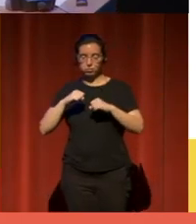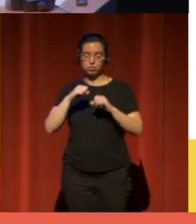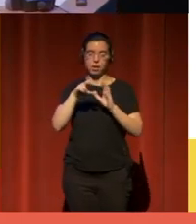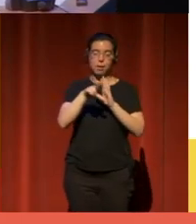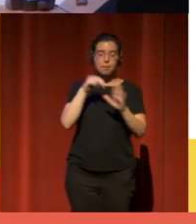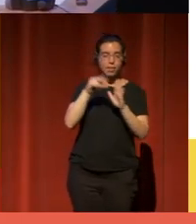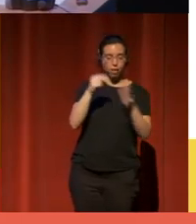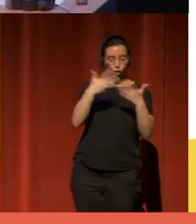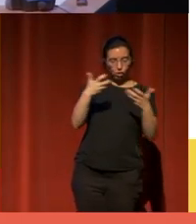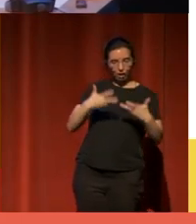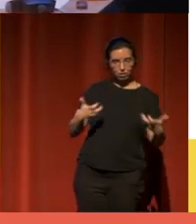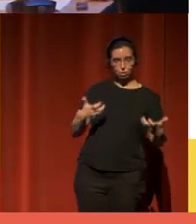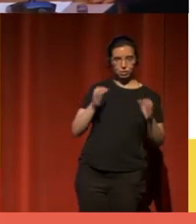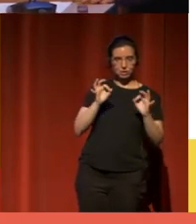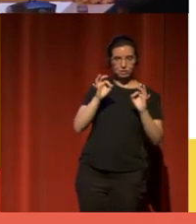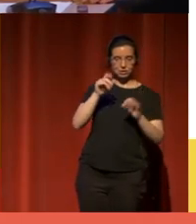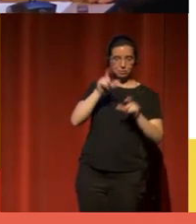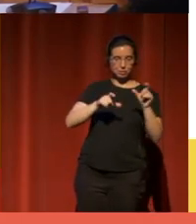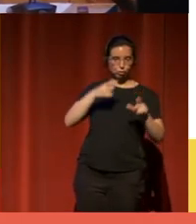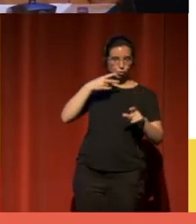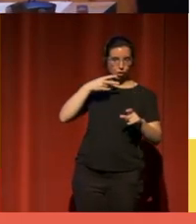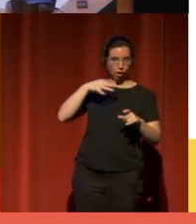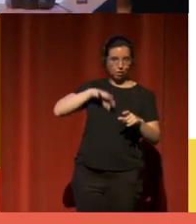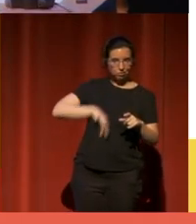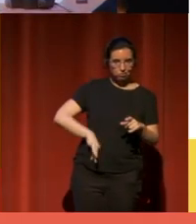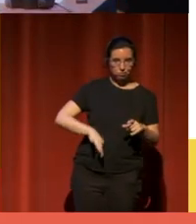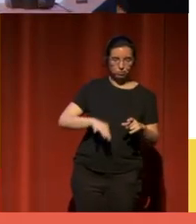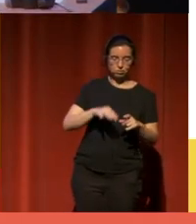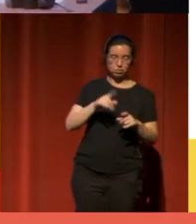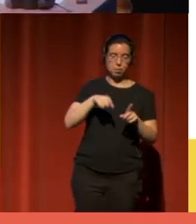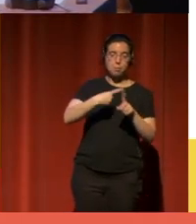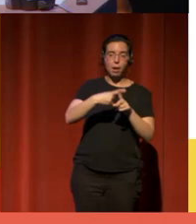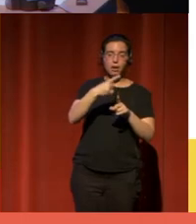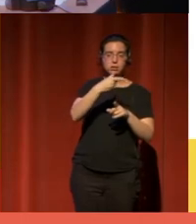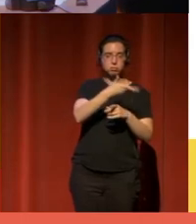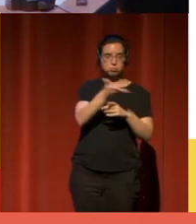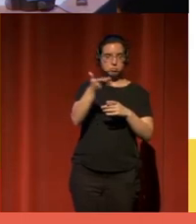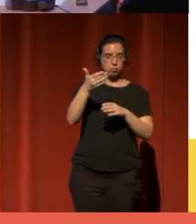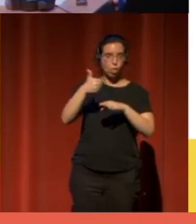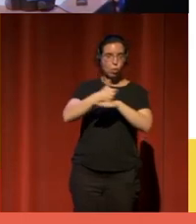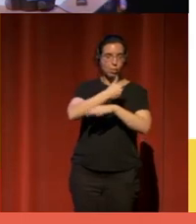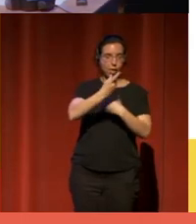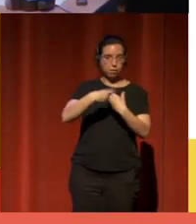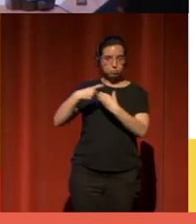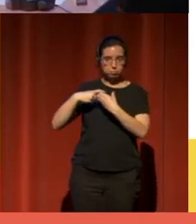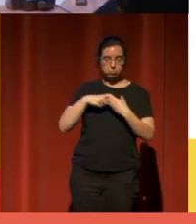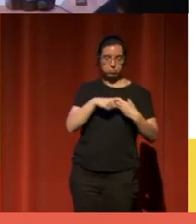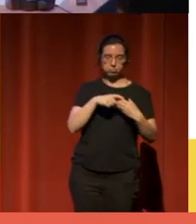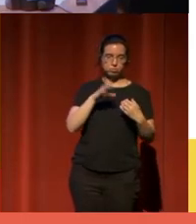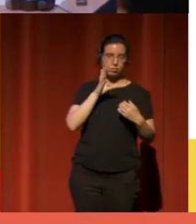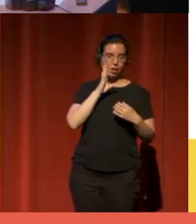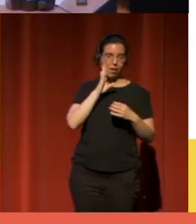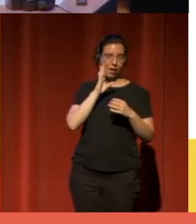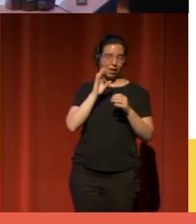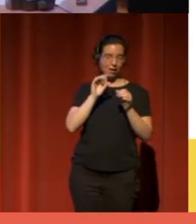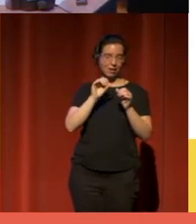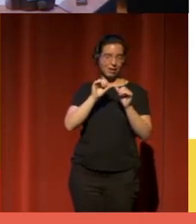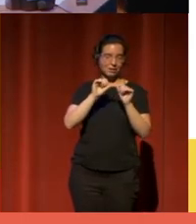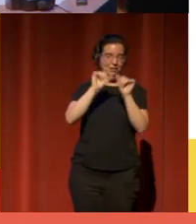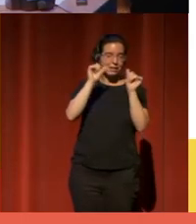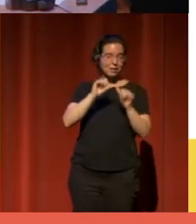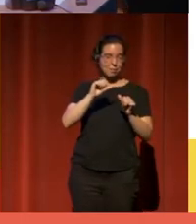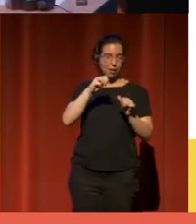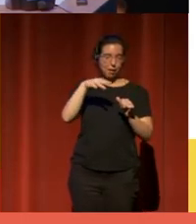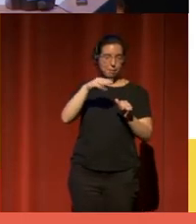textos de expertos en participación ciudadana, del ecosistema de Mediala Prado, que